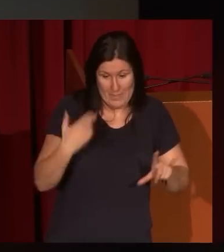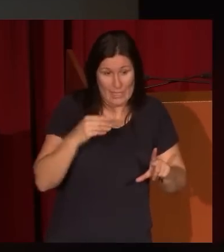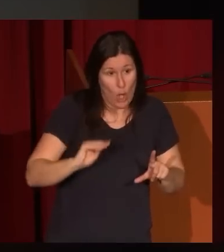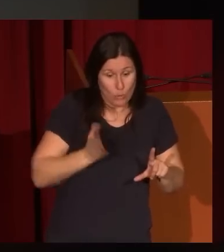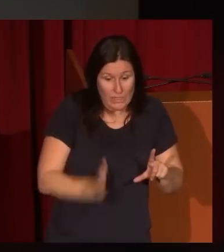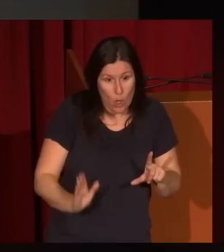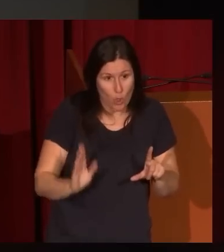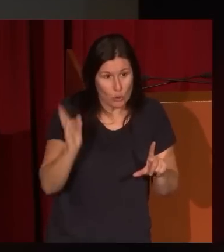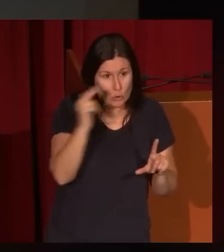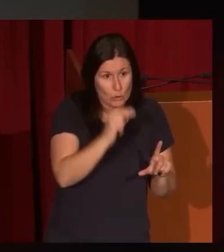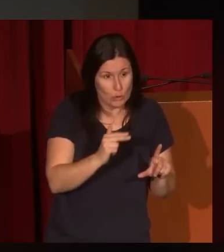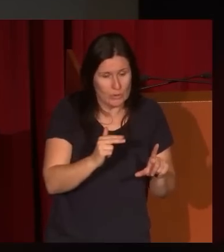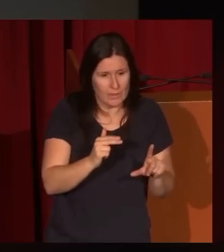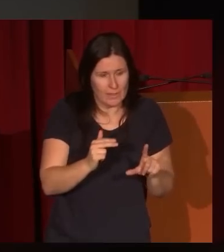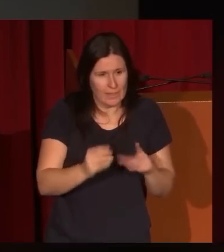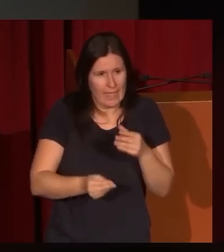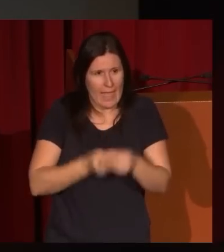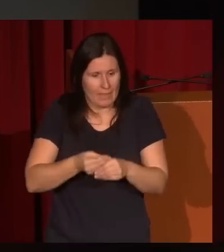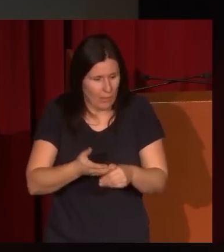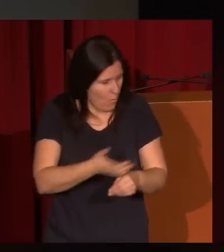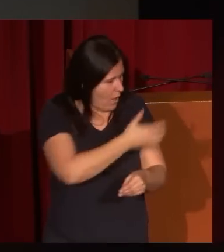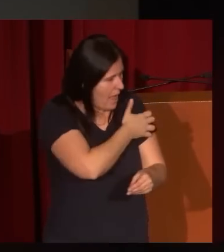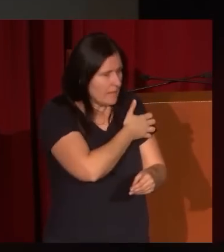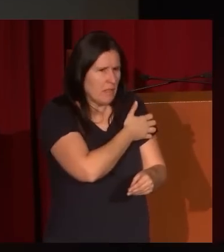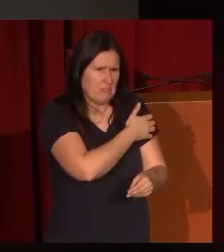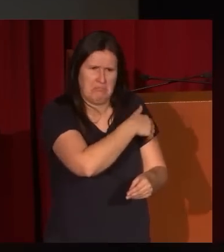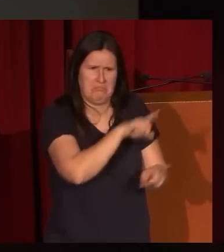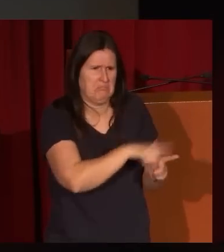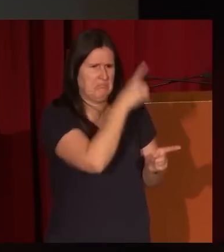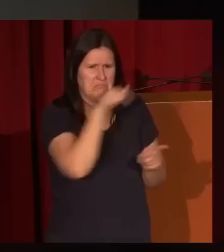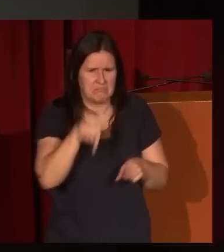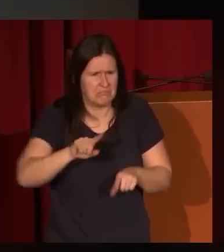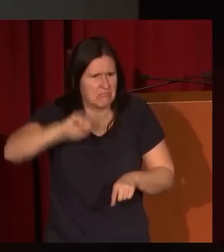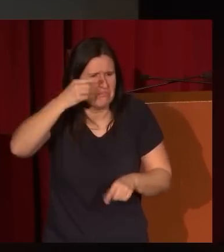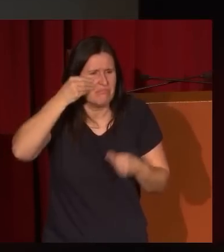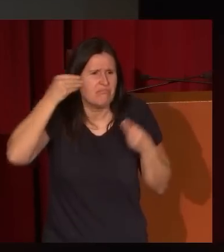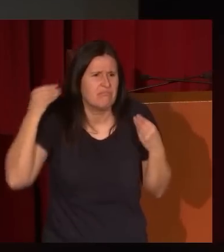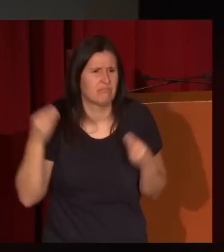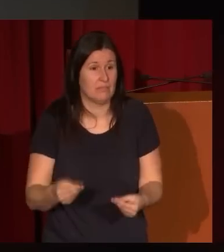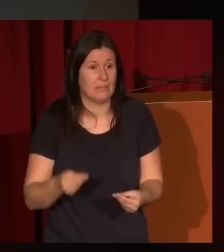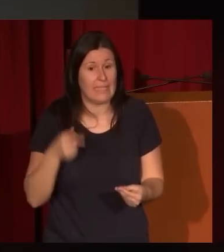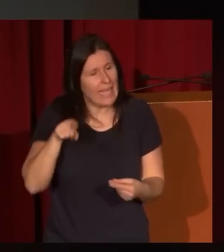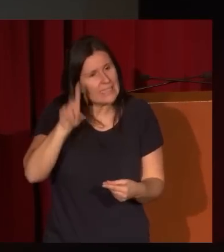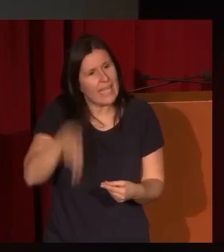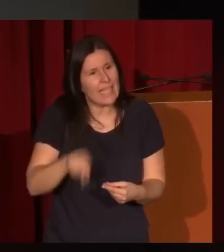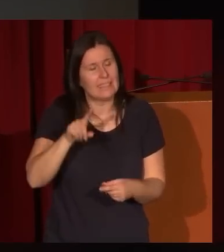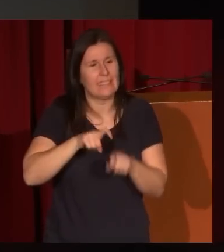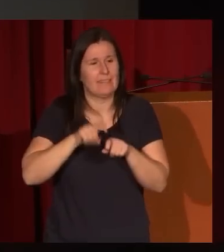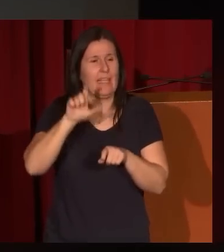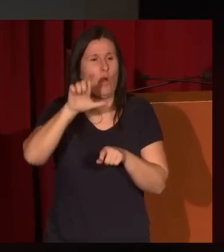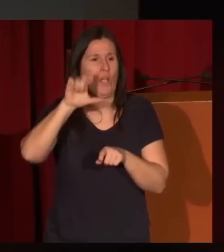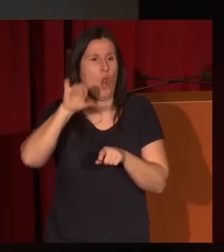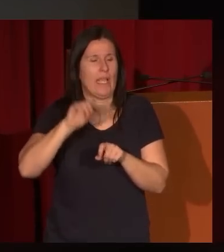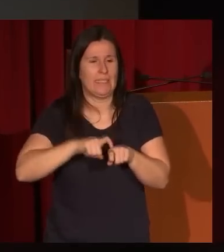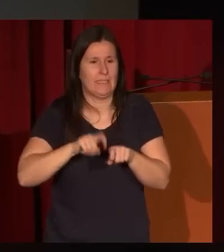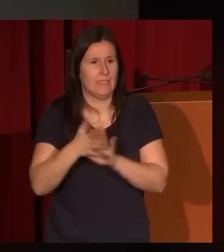poco hace ensombrecer a todo lo anterior que hemos visto. Este es Eugenio Lucas, es capaz de ser muy torpe en